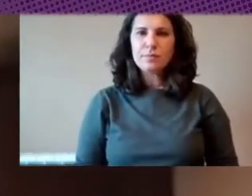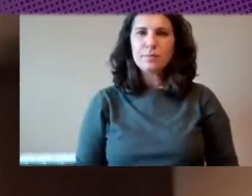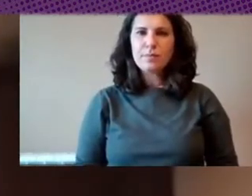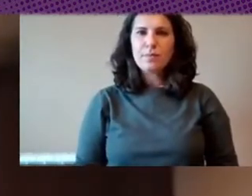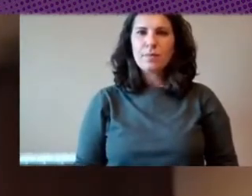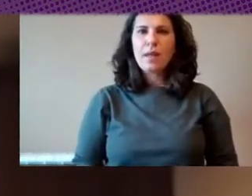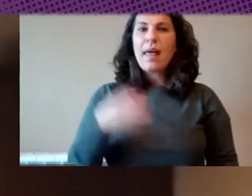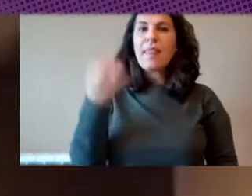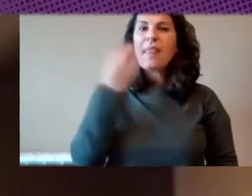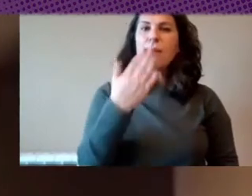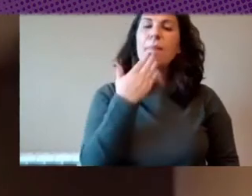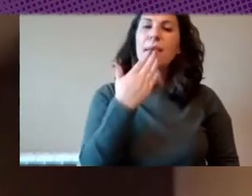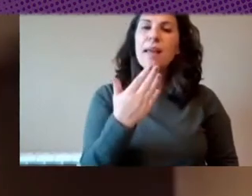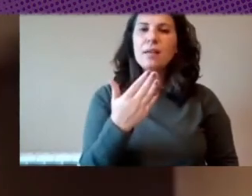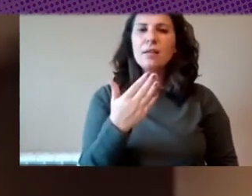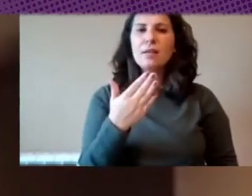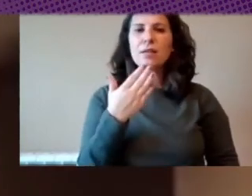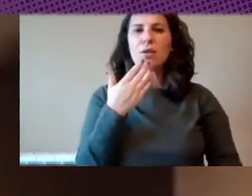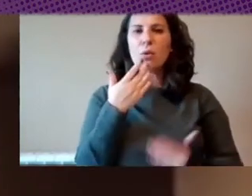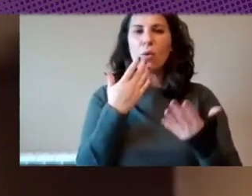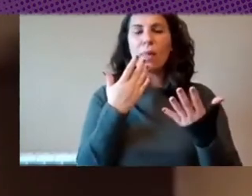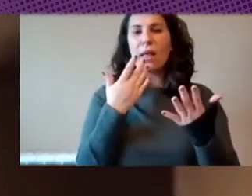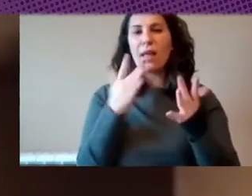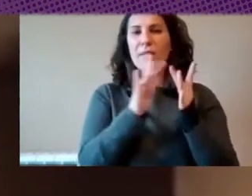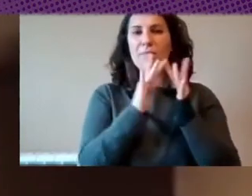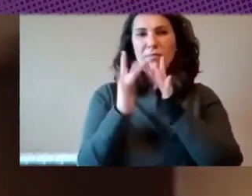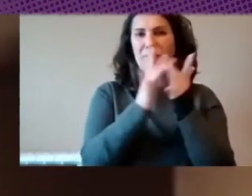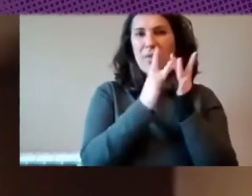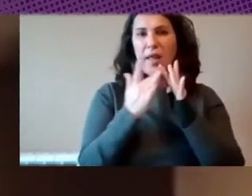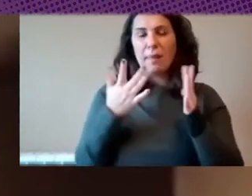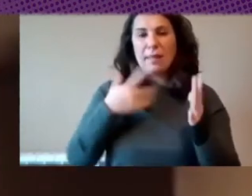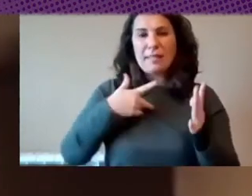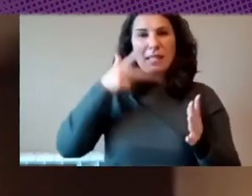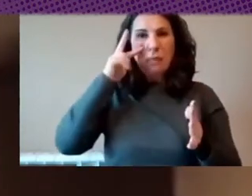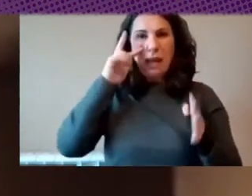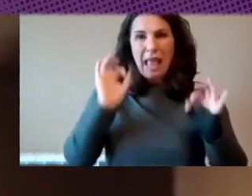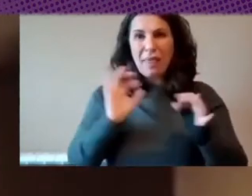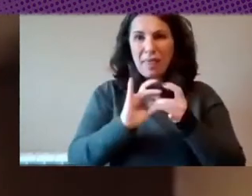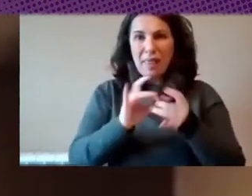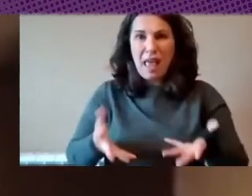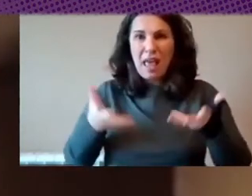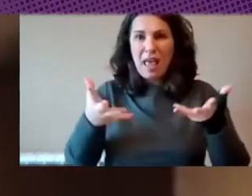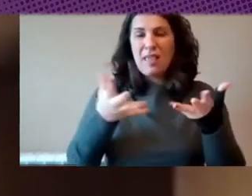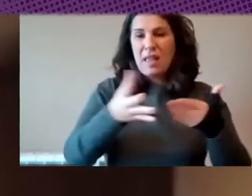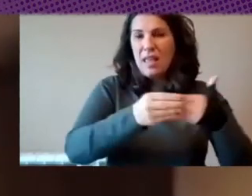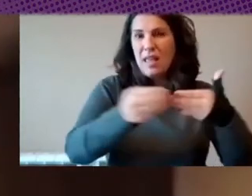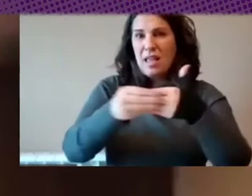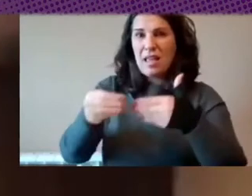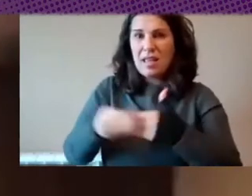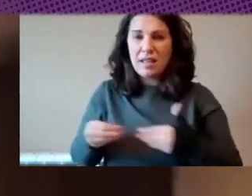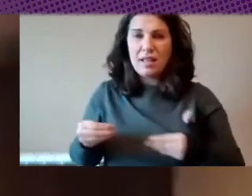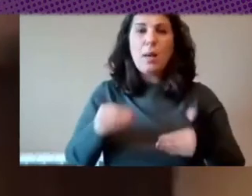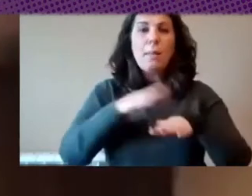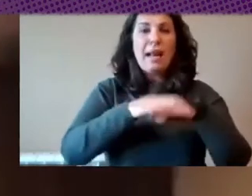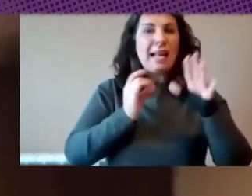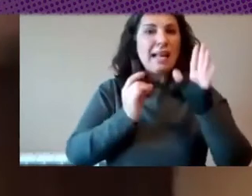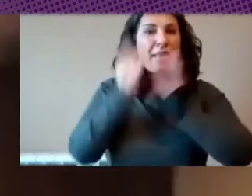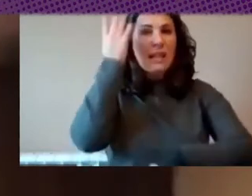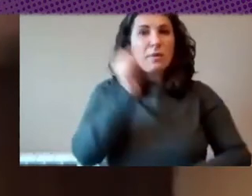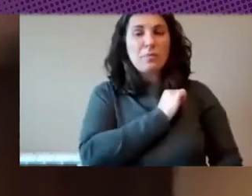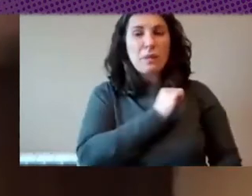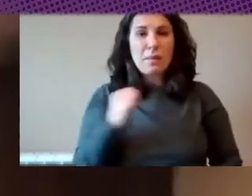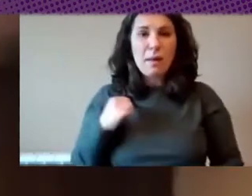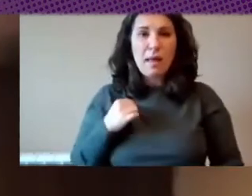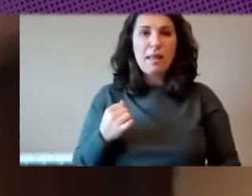con el argumento de interoperabilidad desde el user experience desde el servicio al ciudadano para que iniciativas privadas de dinero